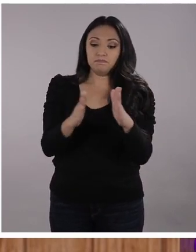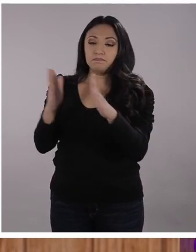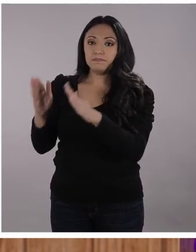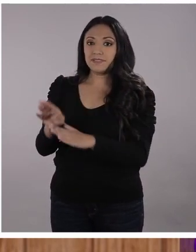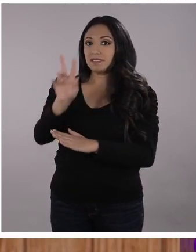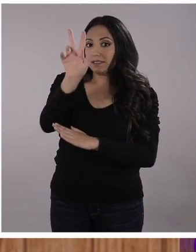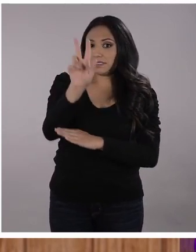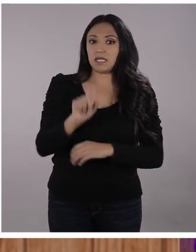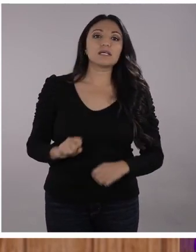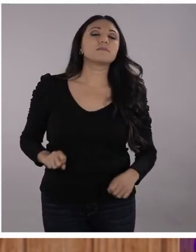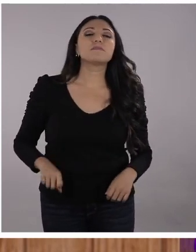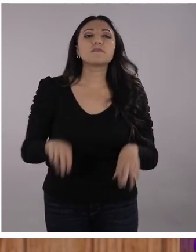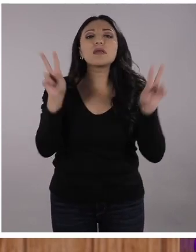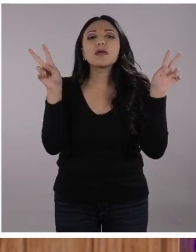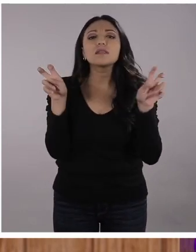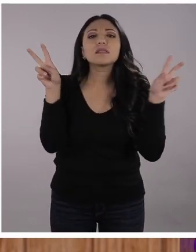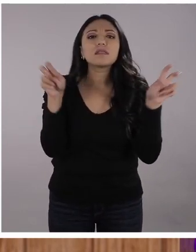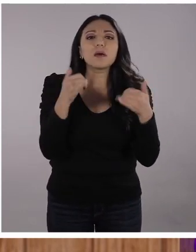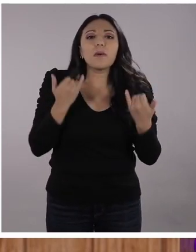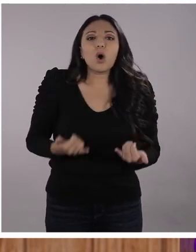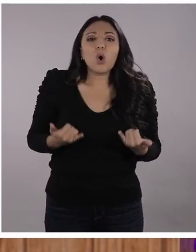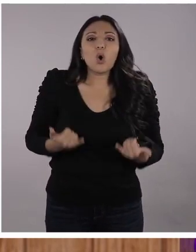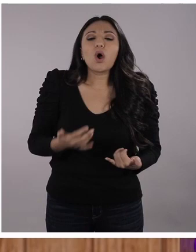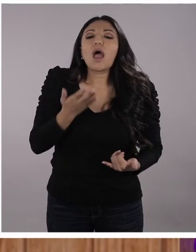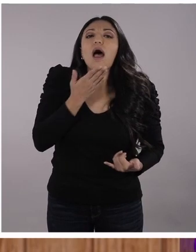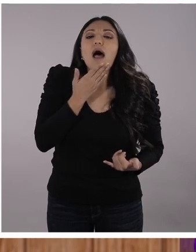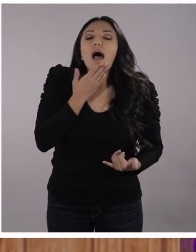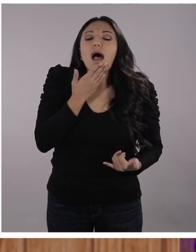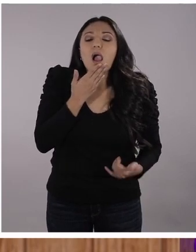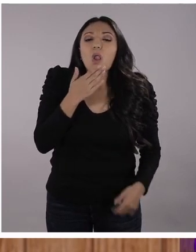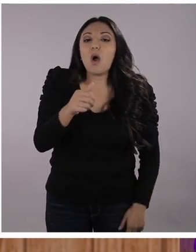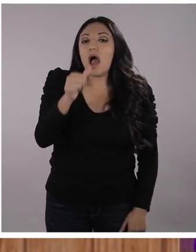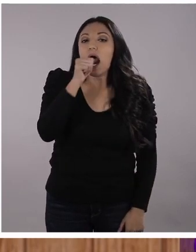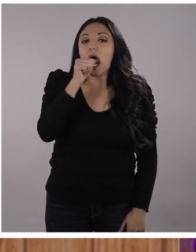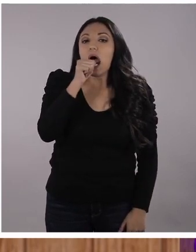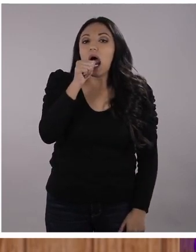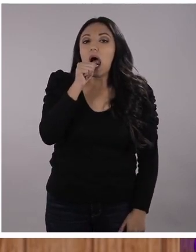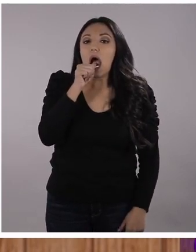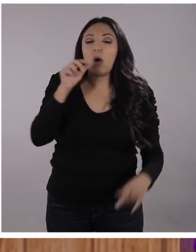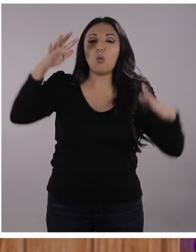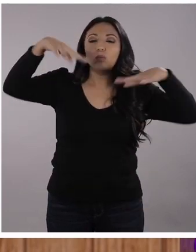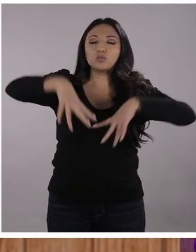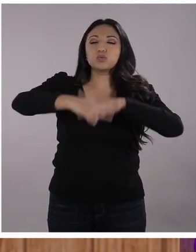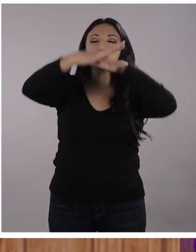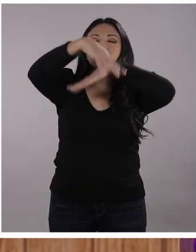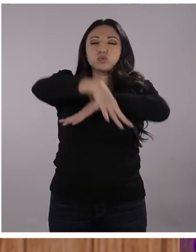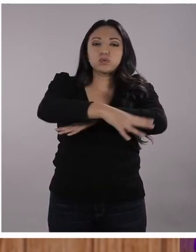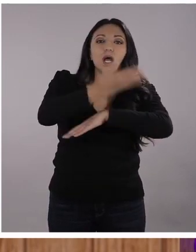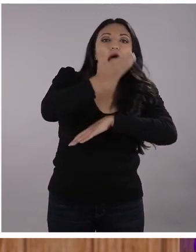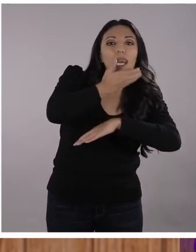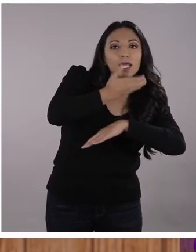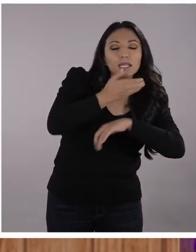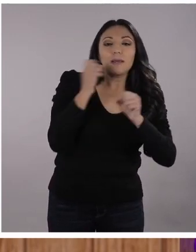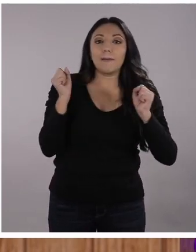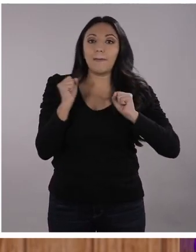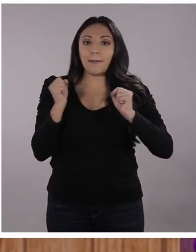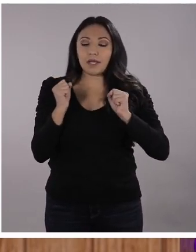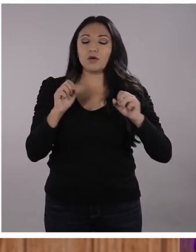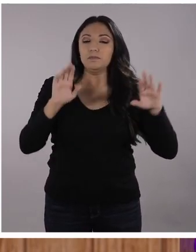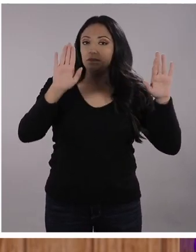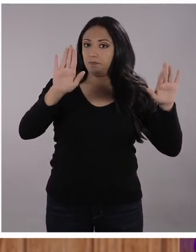Vamos a aplicarla con el tema que hoy hemos aprendido sobre las corrientes marinas frías y cálidas.